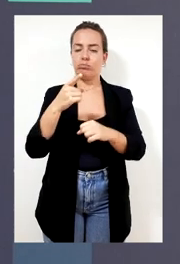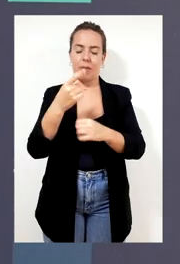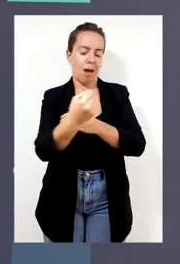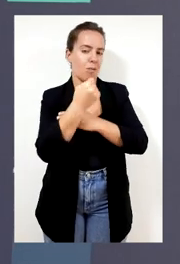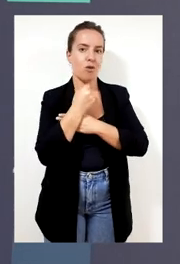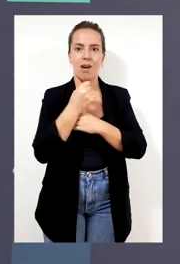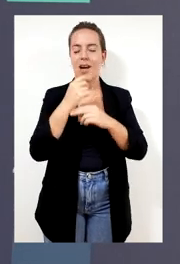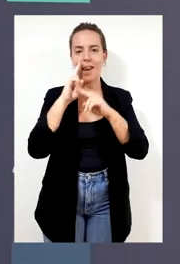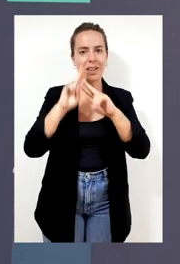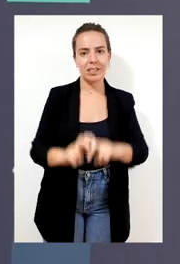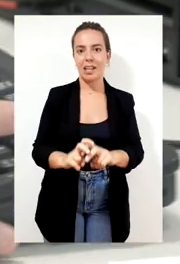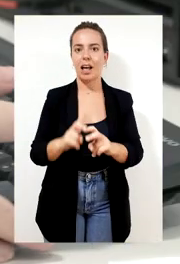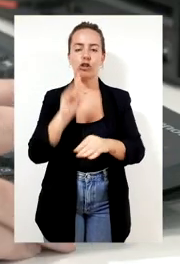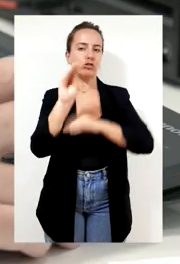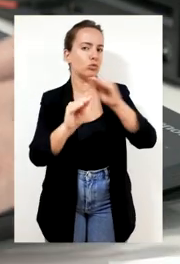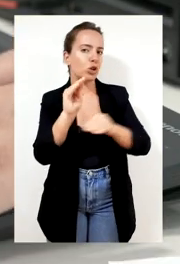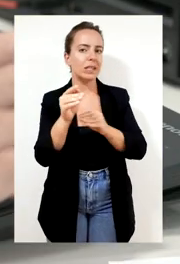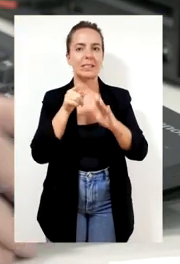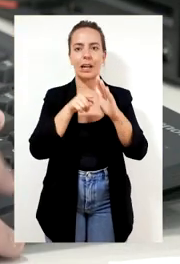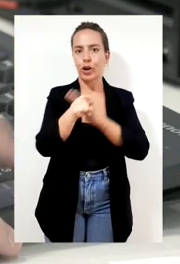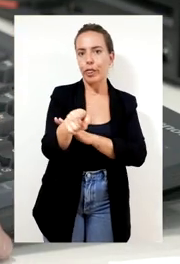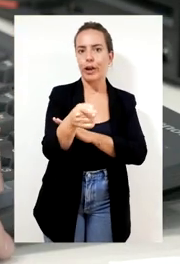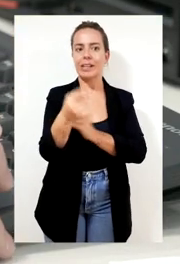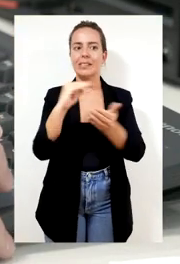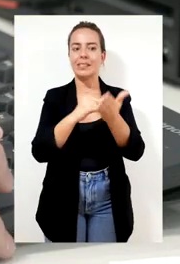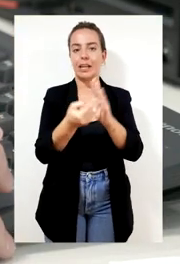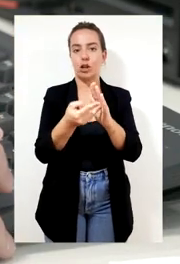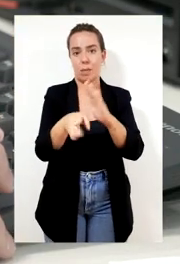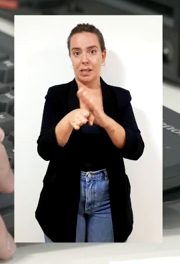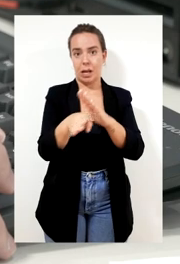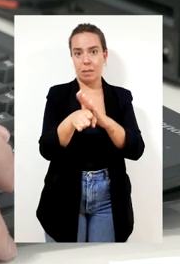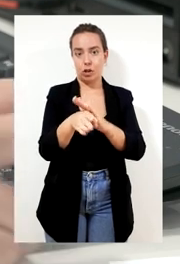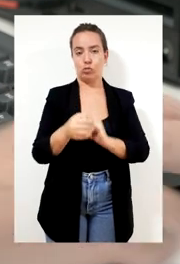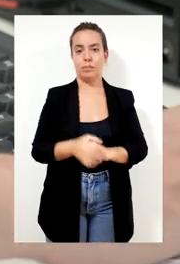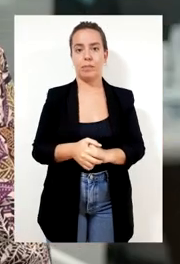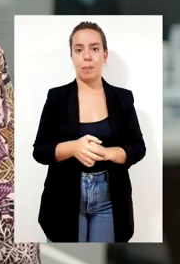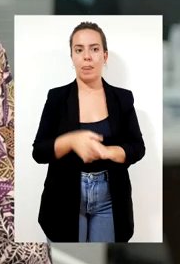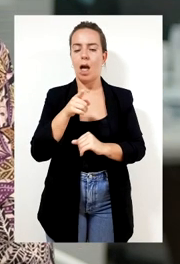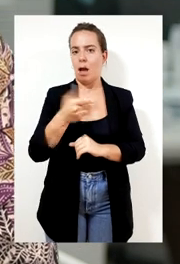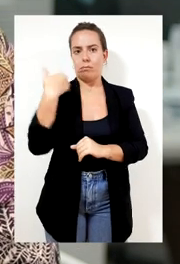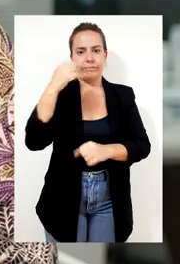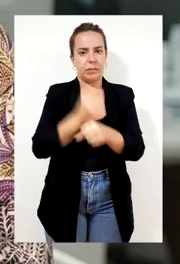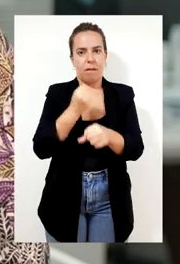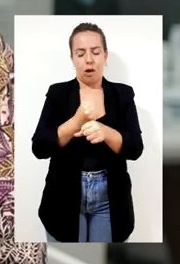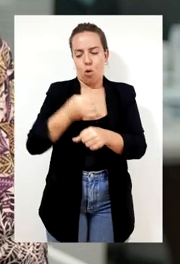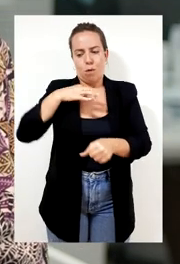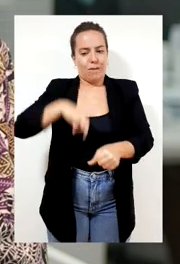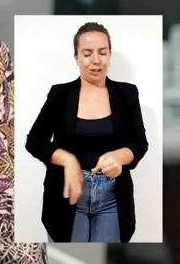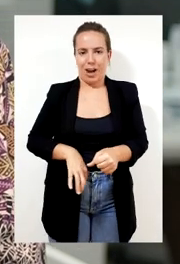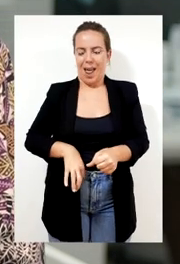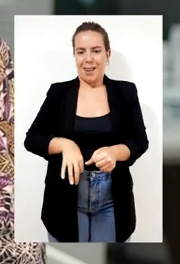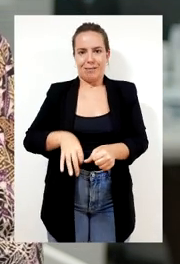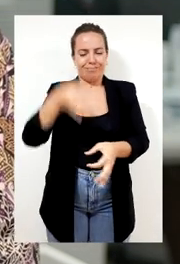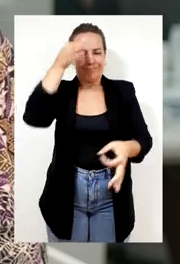prestó el apoyo de analistas, consultores, desarrolladores y técnicos de mantenimiento. Fue un trabajo profesional y